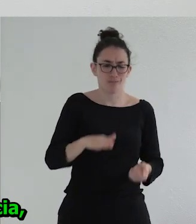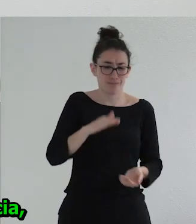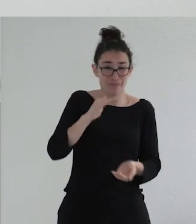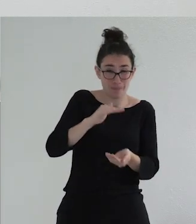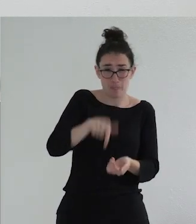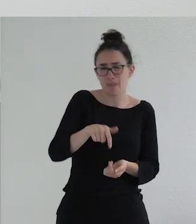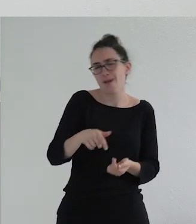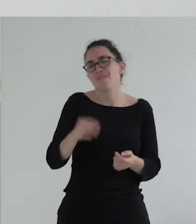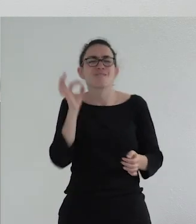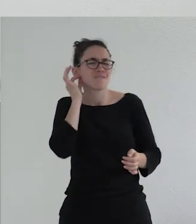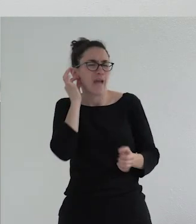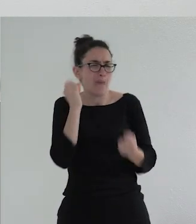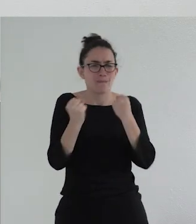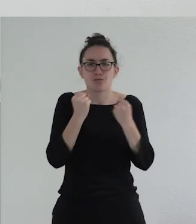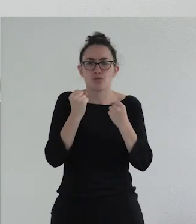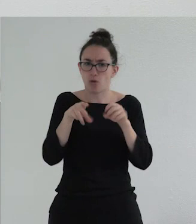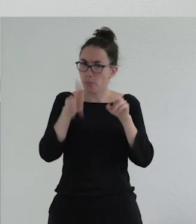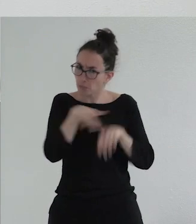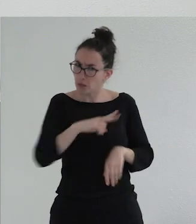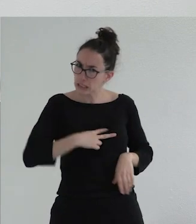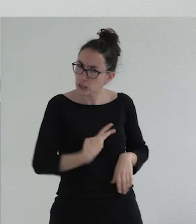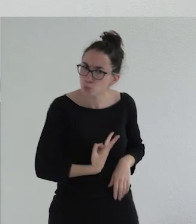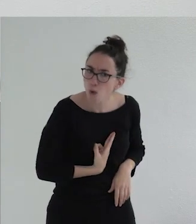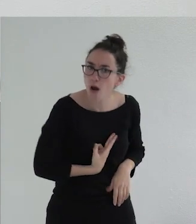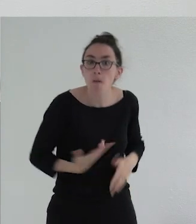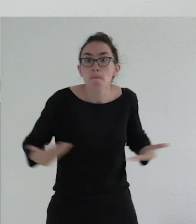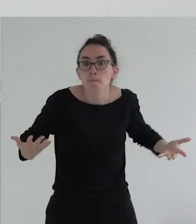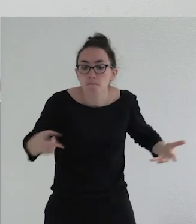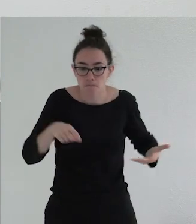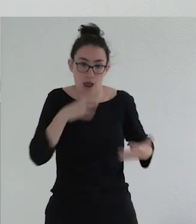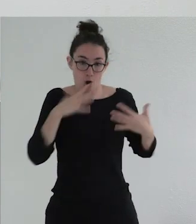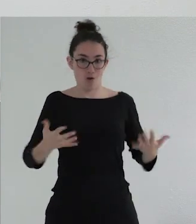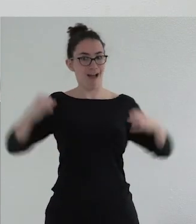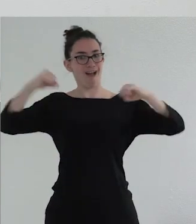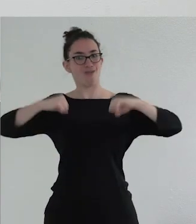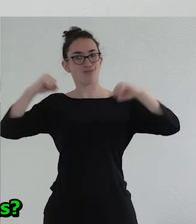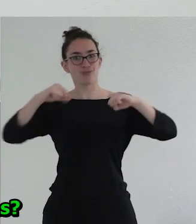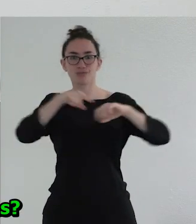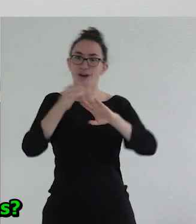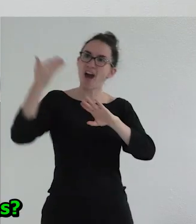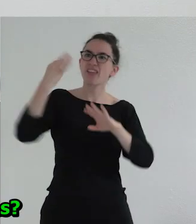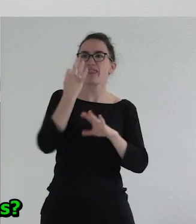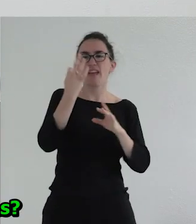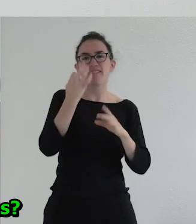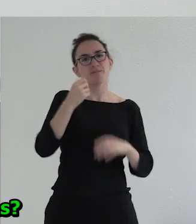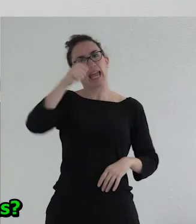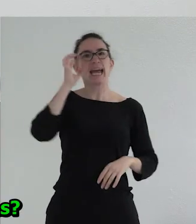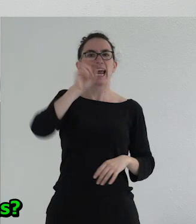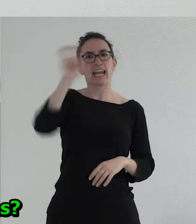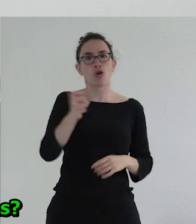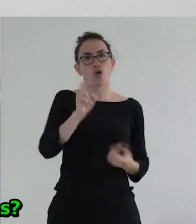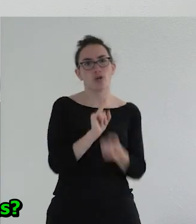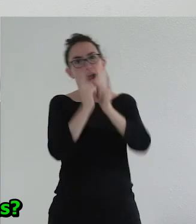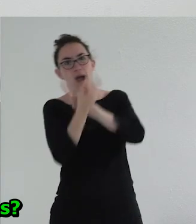infancia eran auténticos transexuales no diagnosticados es gente hoy adulta hombres femeninos que debería haber hecho una transición de género y no la hicieron porque no